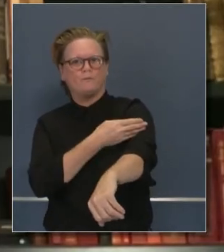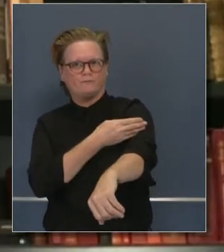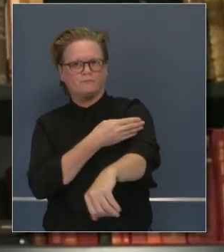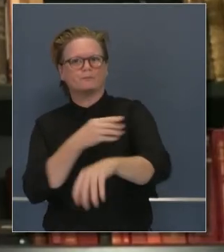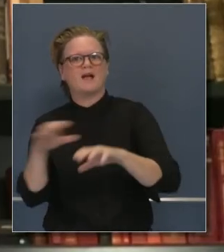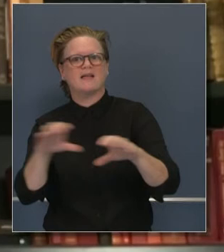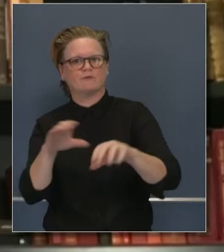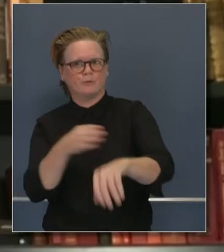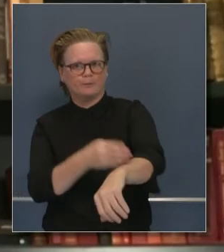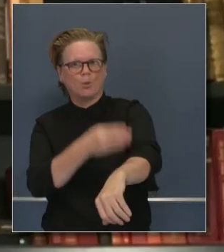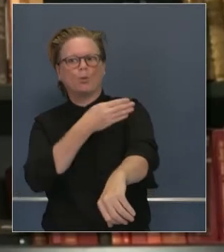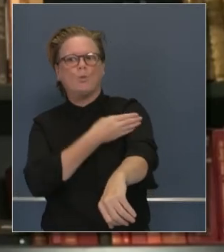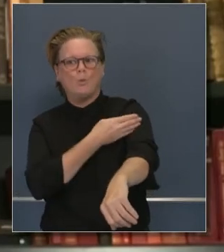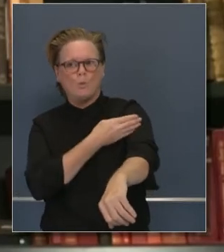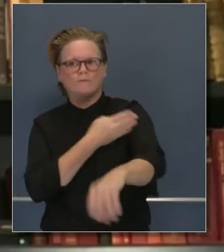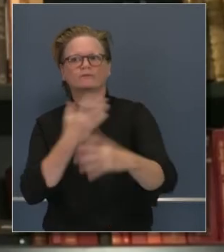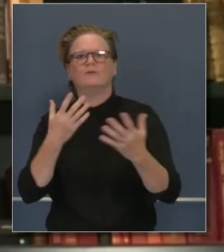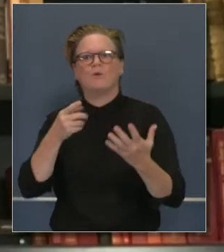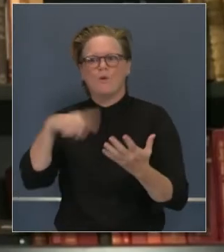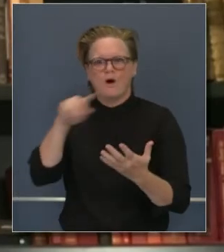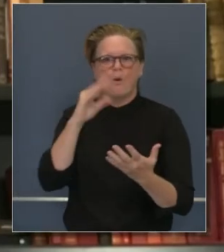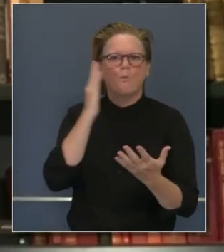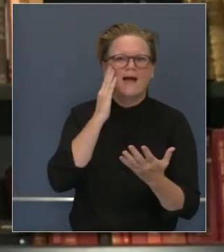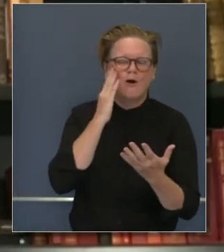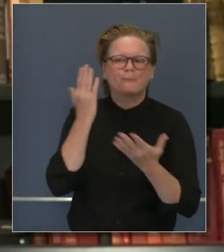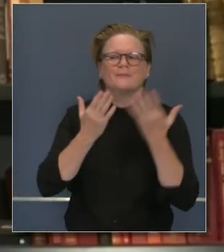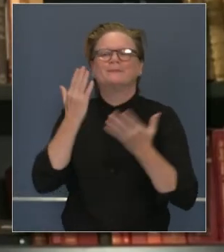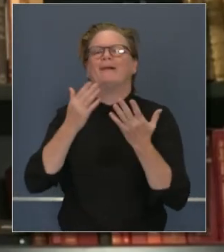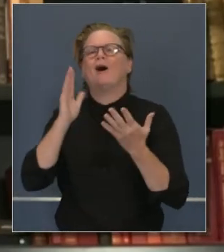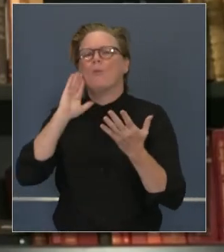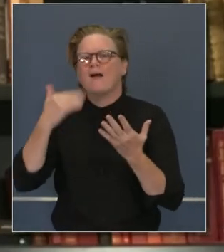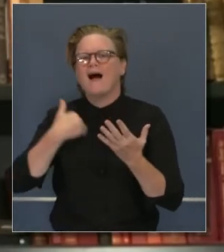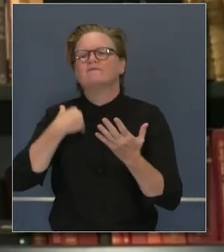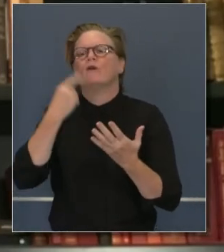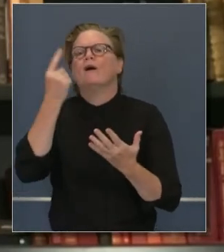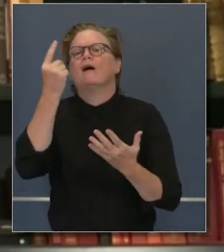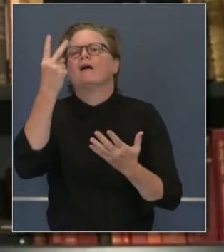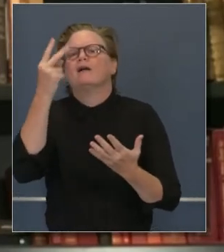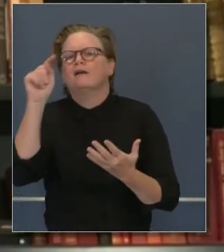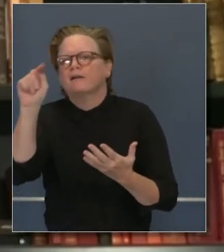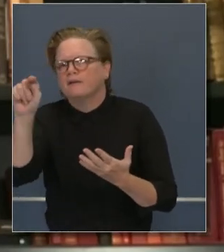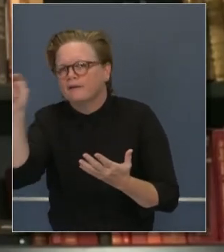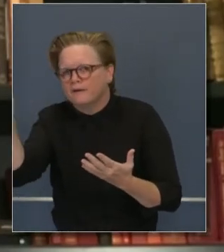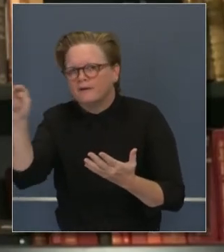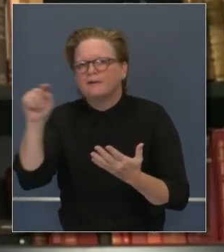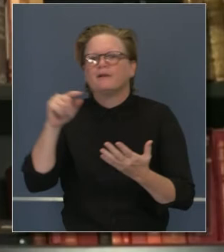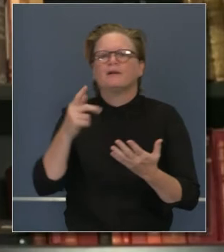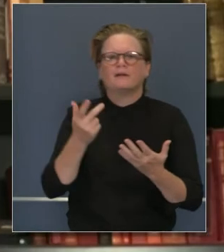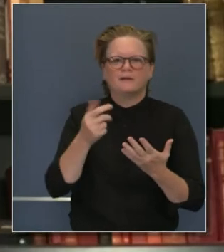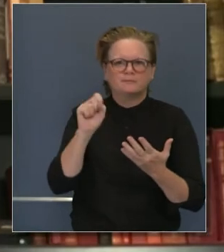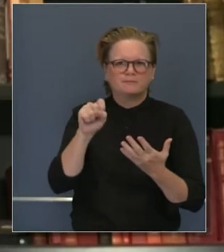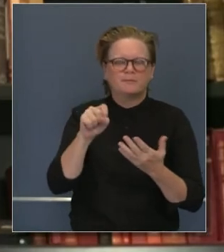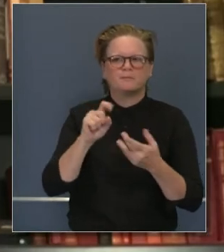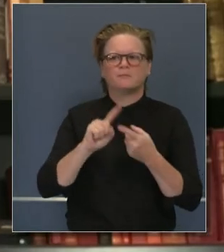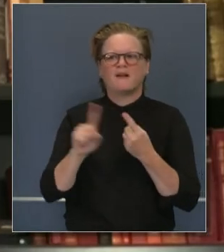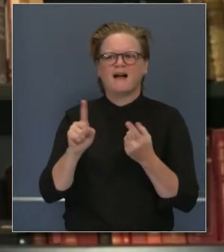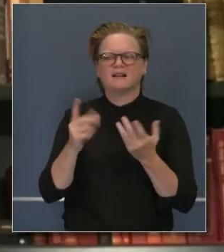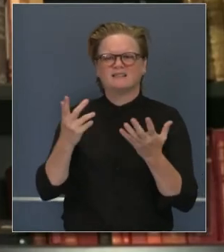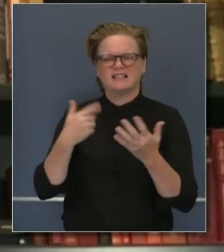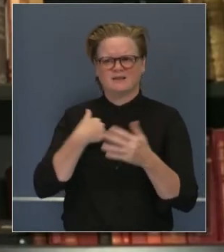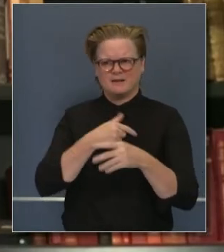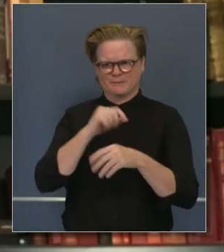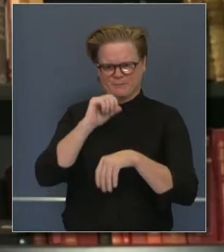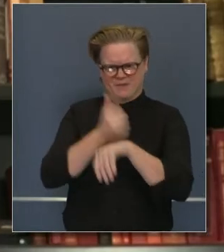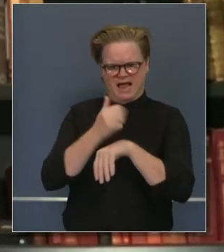Así que estoy bien percatado de eso en el contexto de este debate persistente. Pero lo